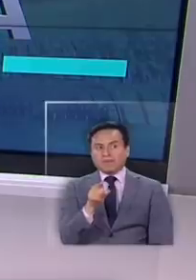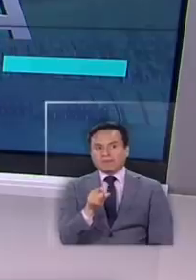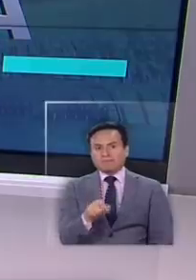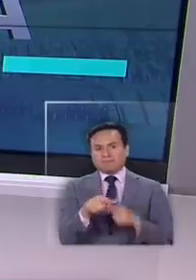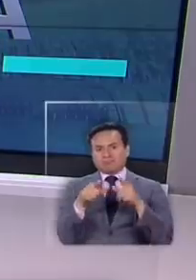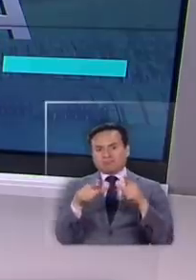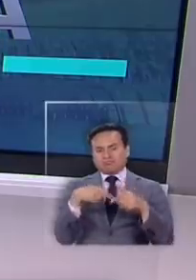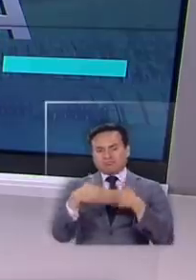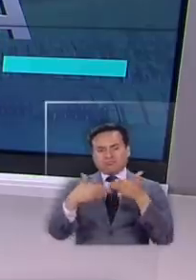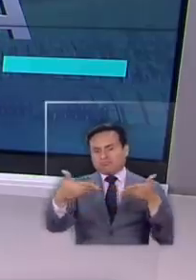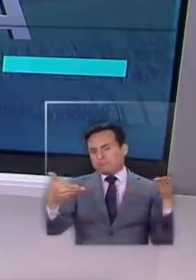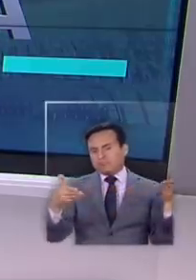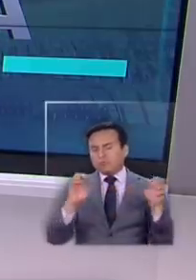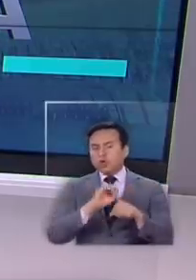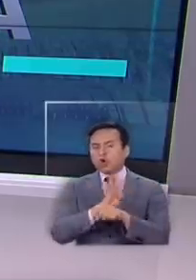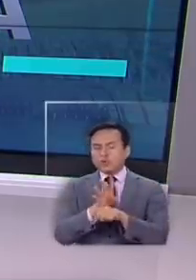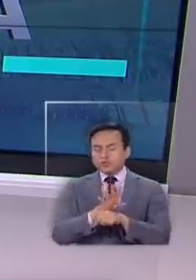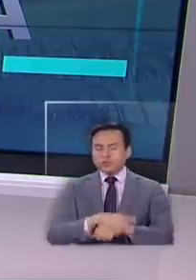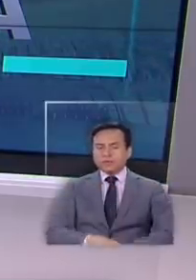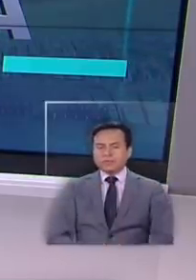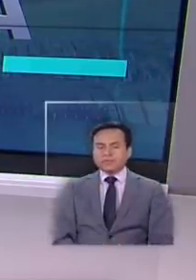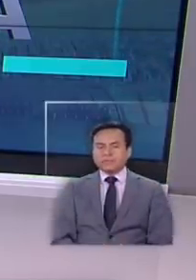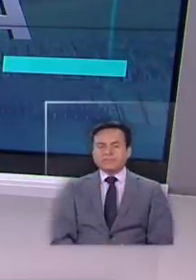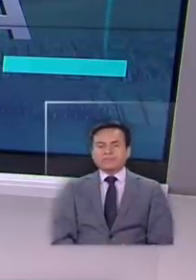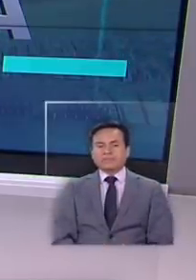bomba biológica por el COVID-19